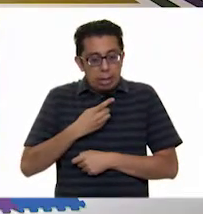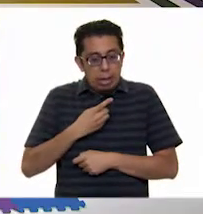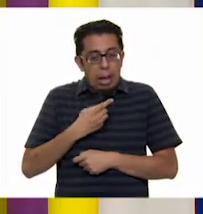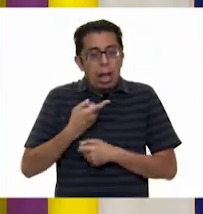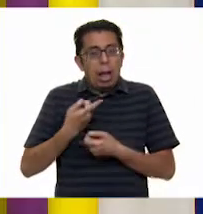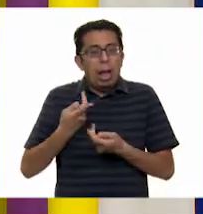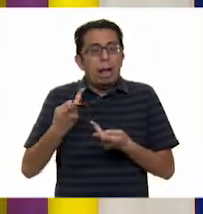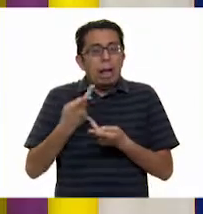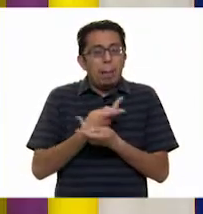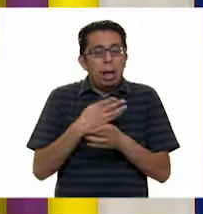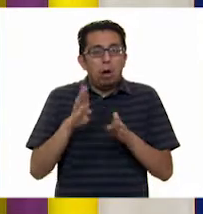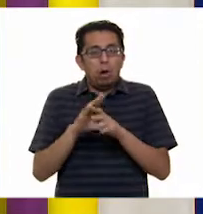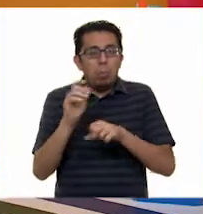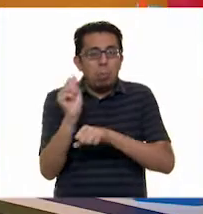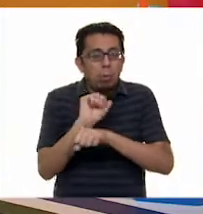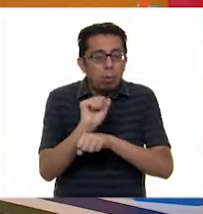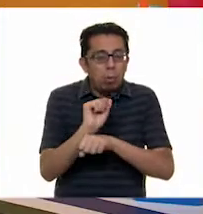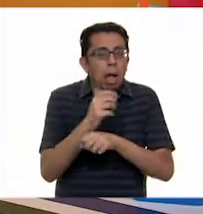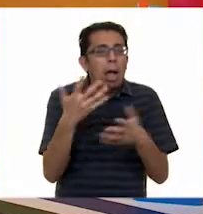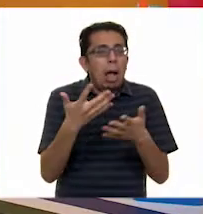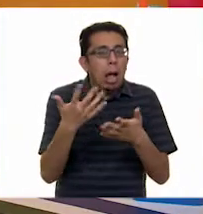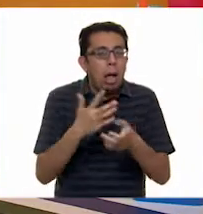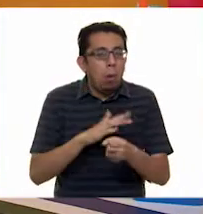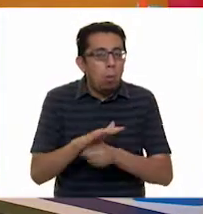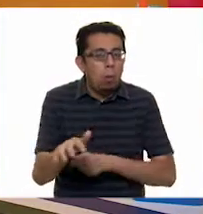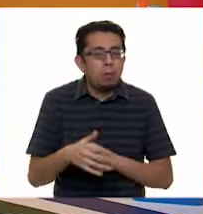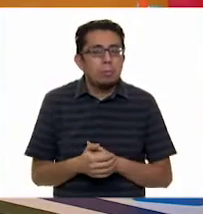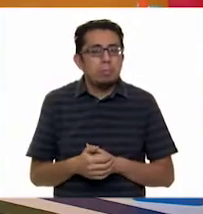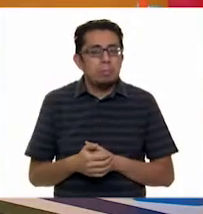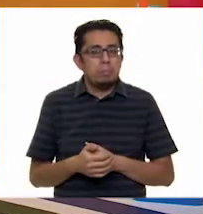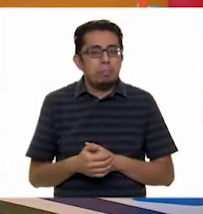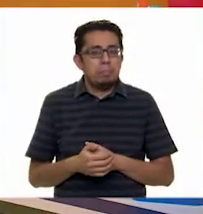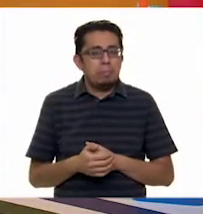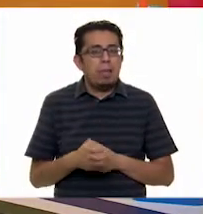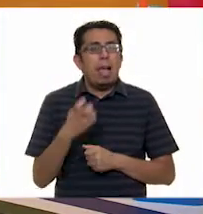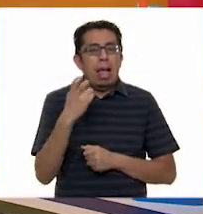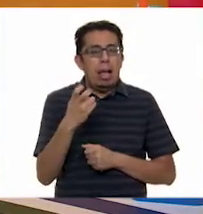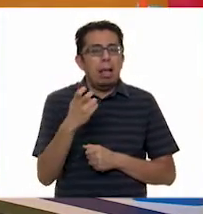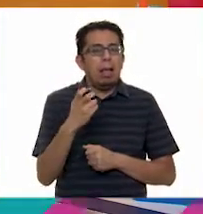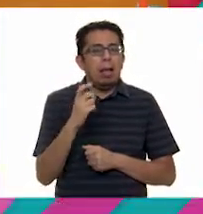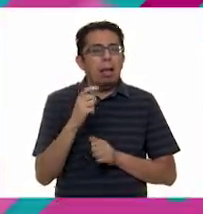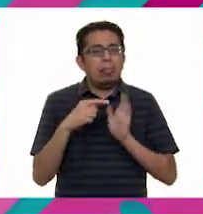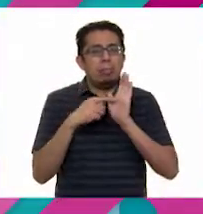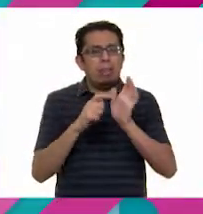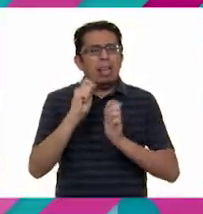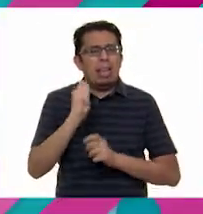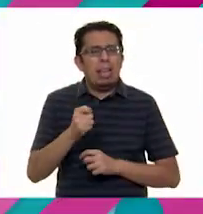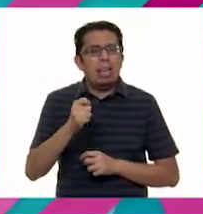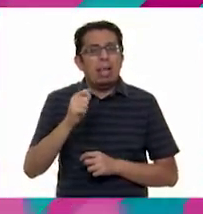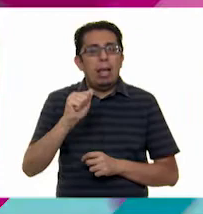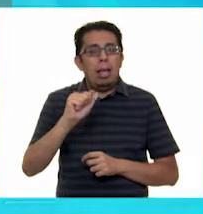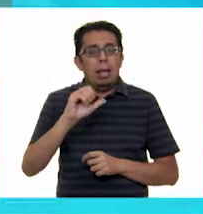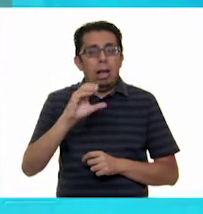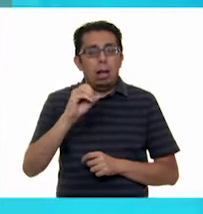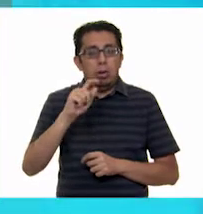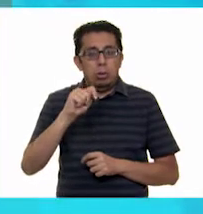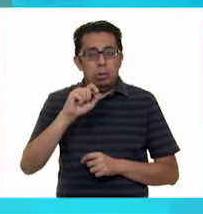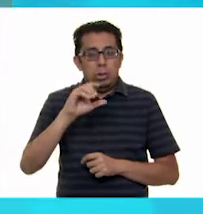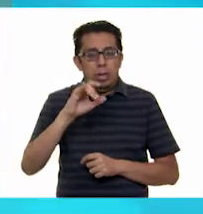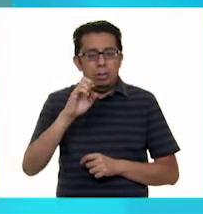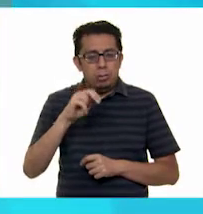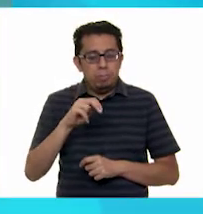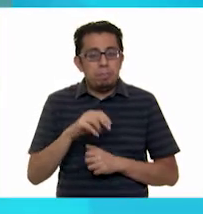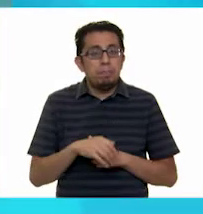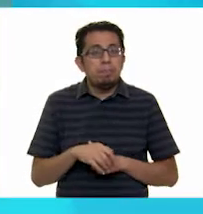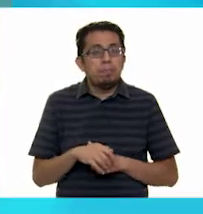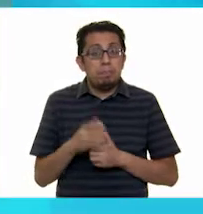acciones. Bien, excelente. Y aquí tenemos la definición de qué es una acotación. Vamos a verla. Ahí está. ¿Me ayudas, Alexia?